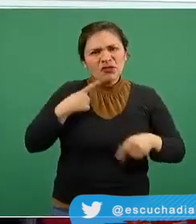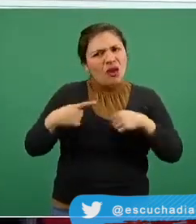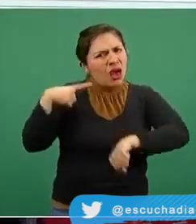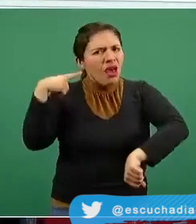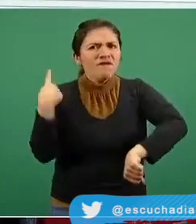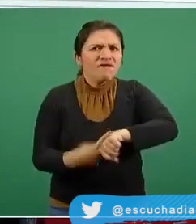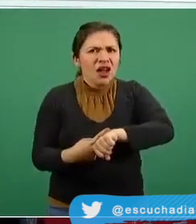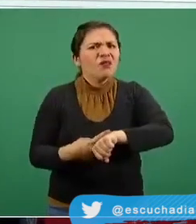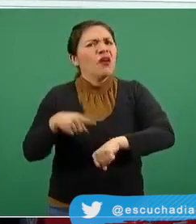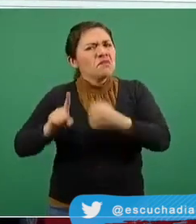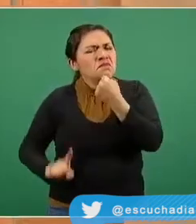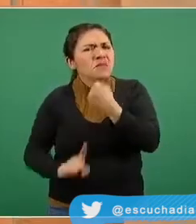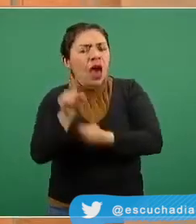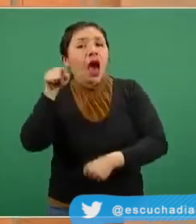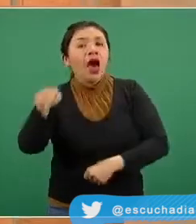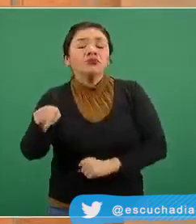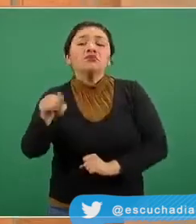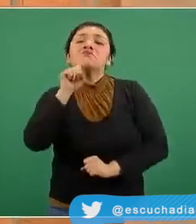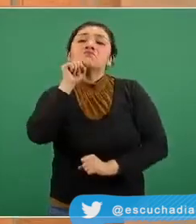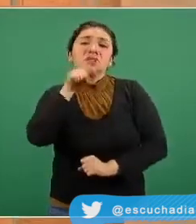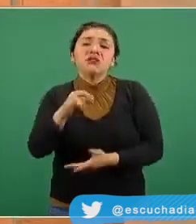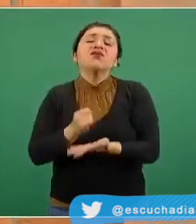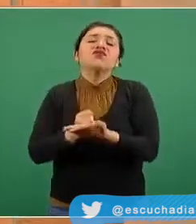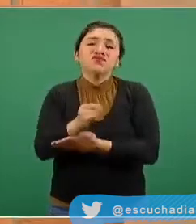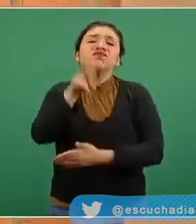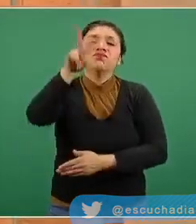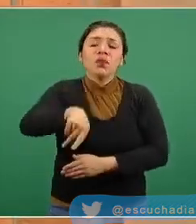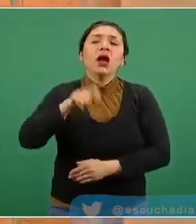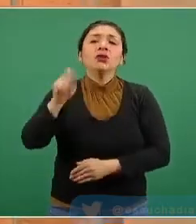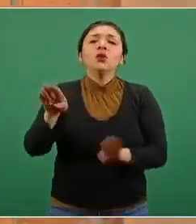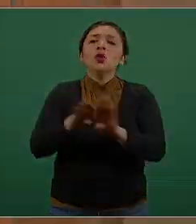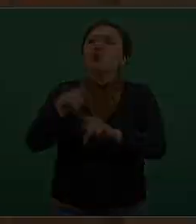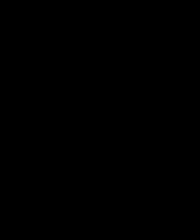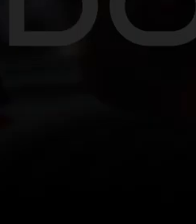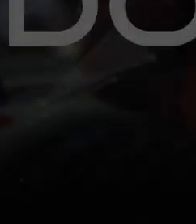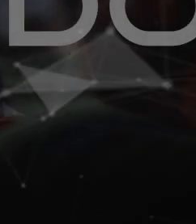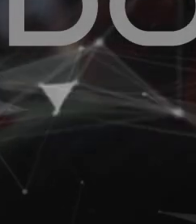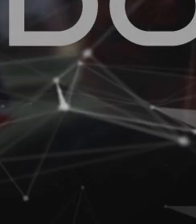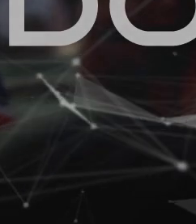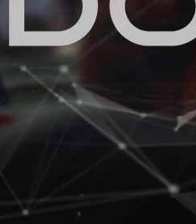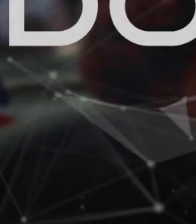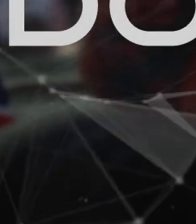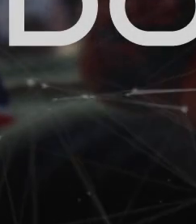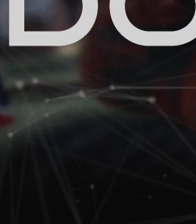pertenece a la nueva variante identificada en el Reino Unido.